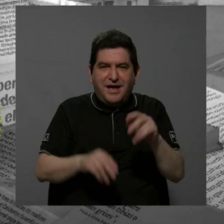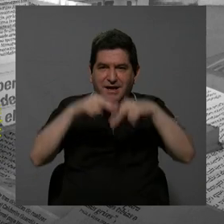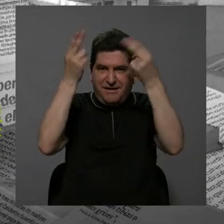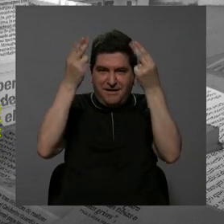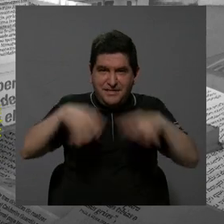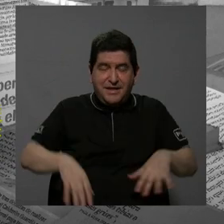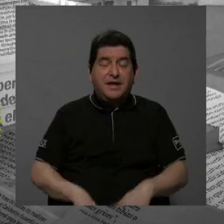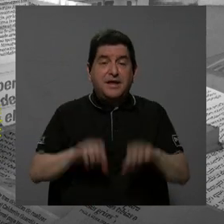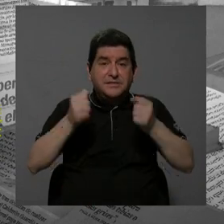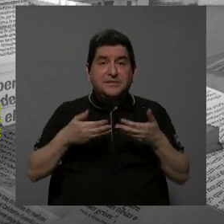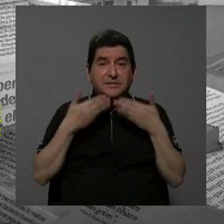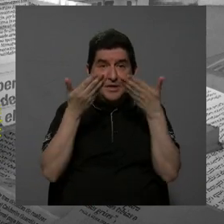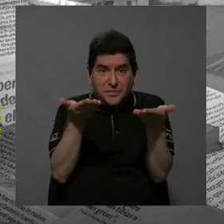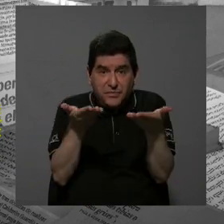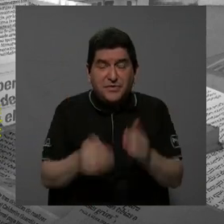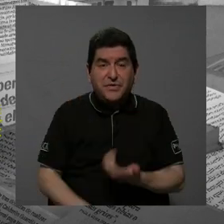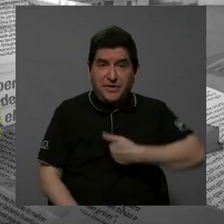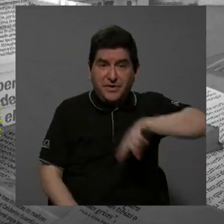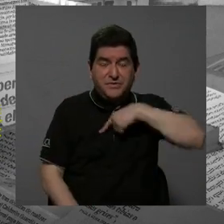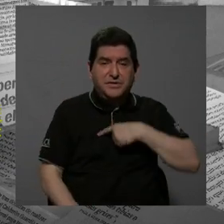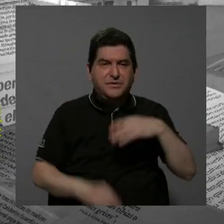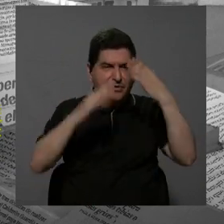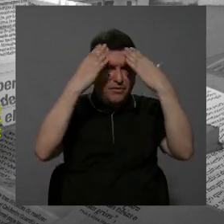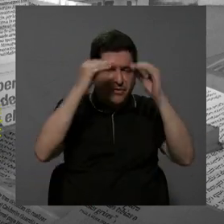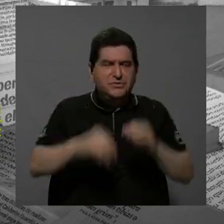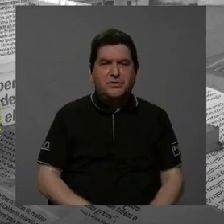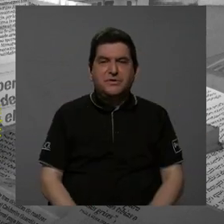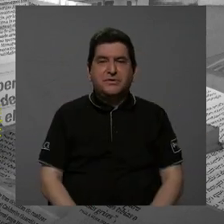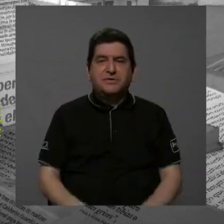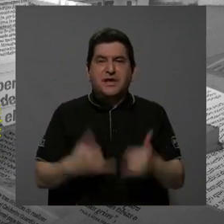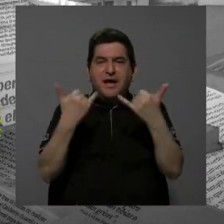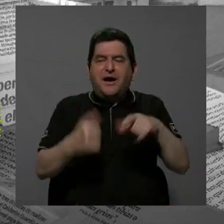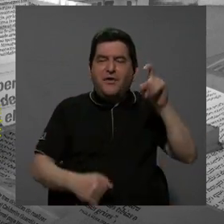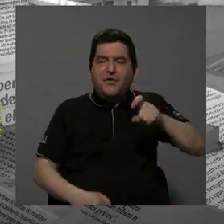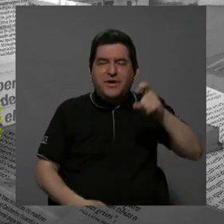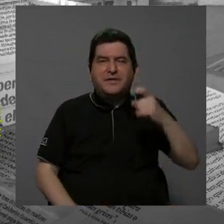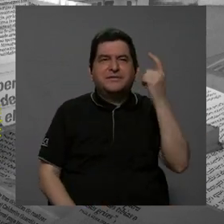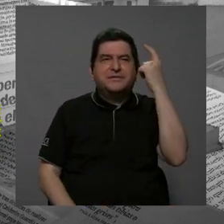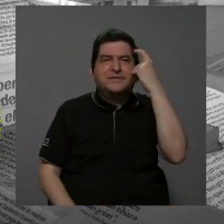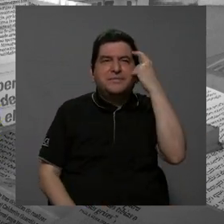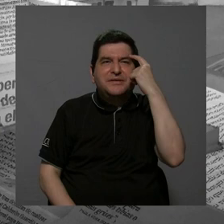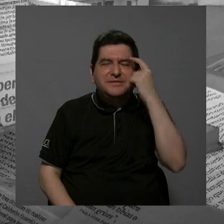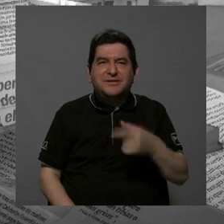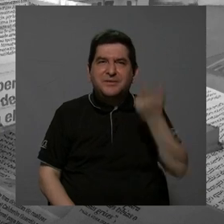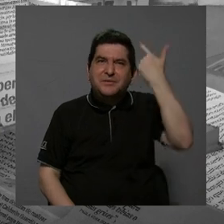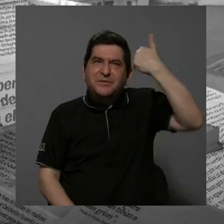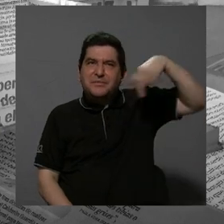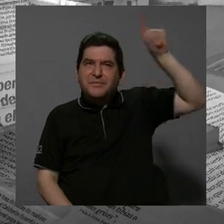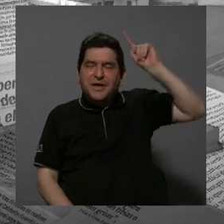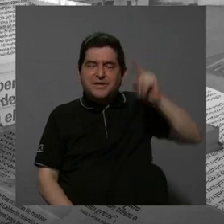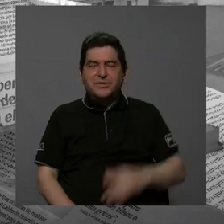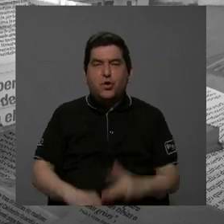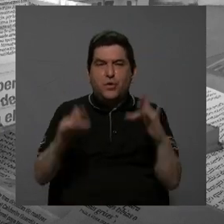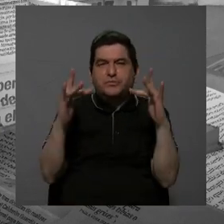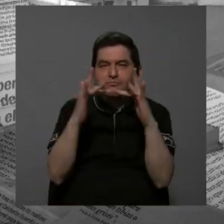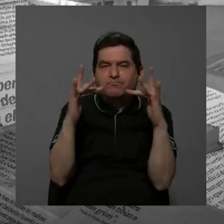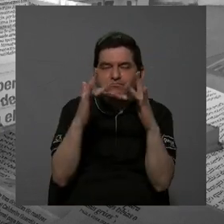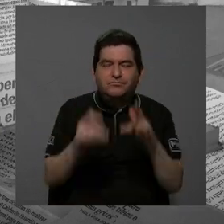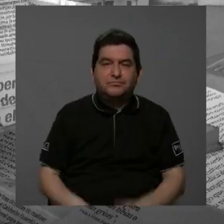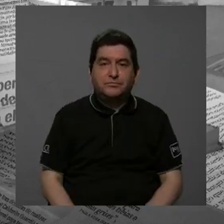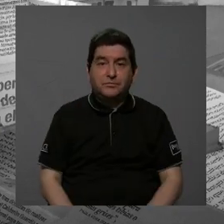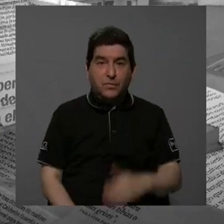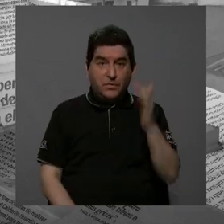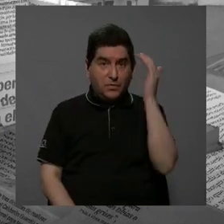usted necesita es cómo aplicarlo, poder tener pensamiento abstracto, conectar cosas y entender que el